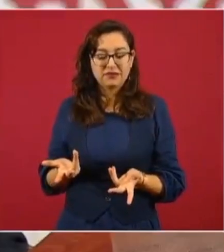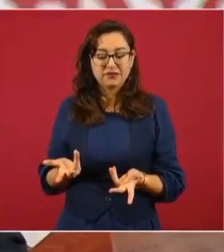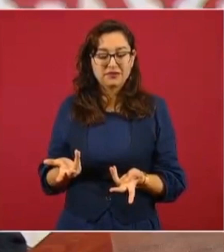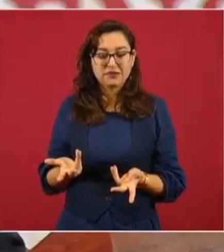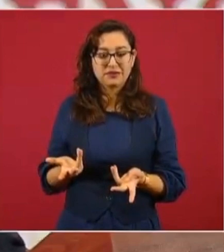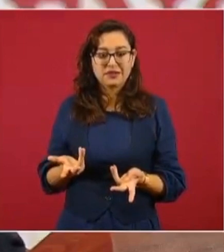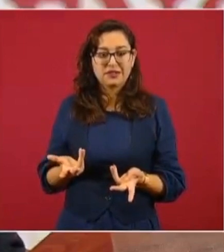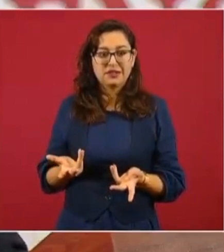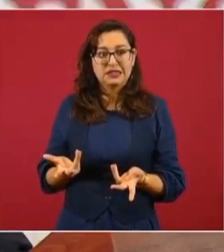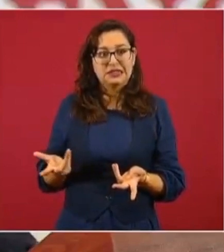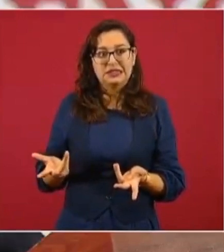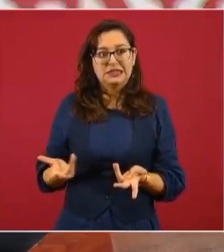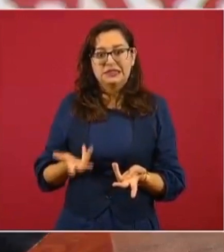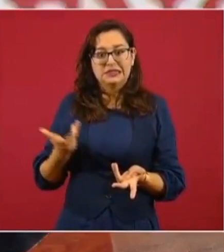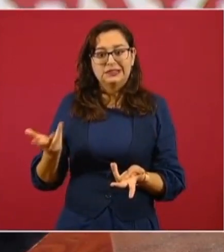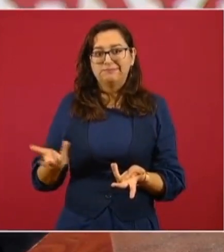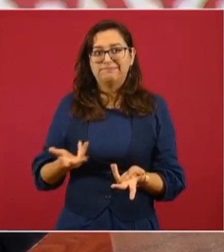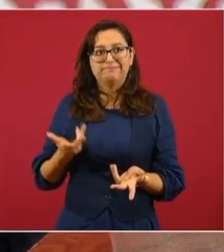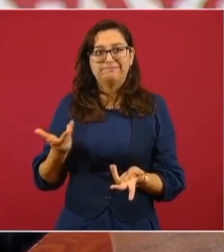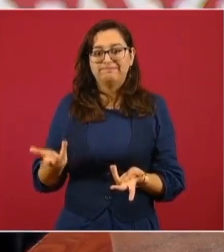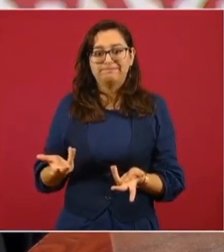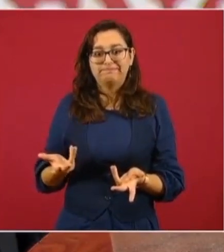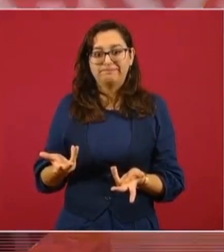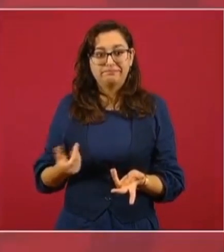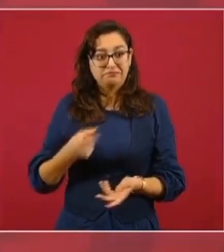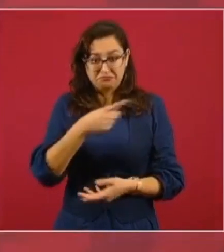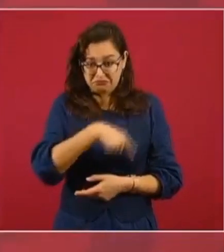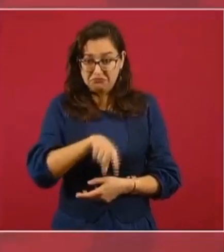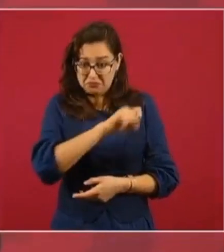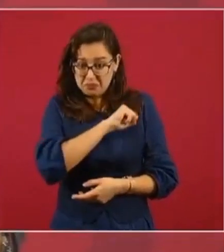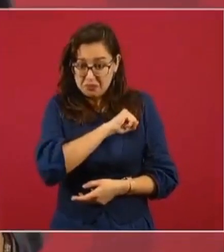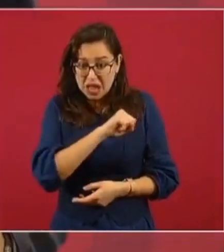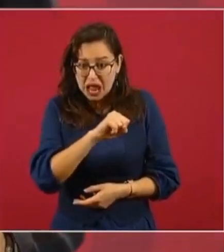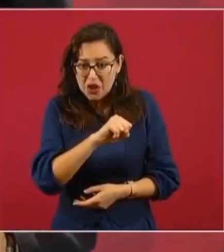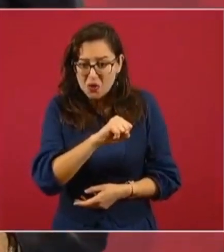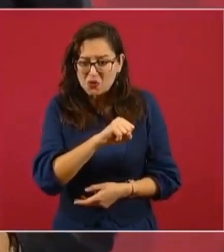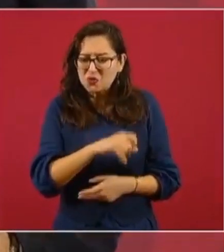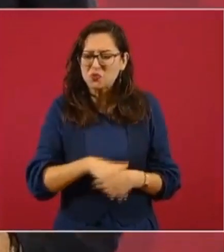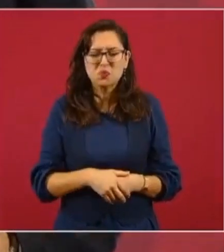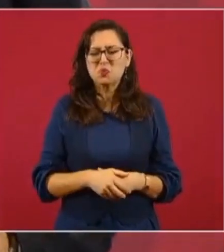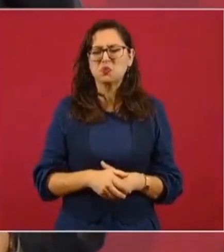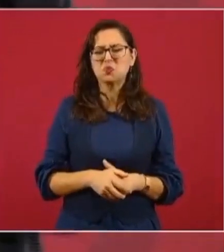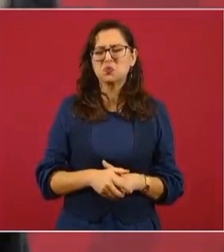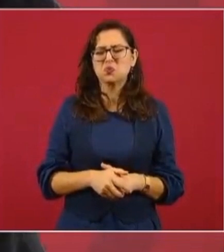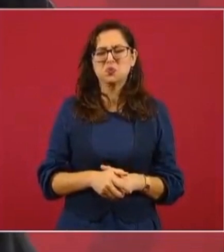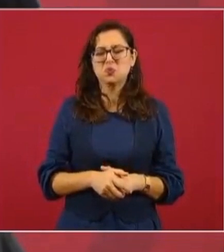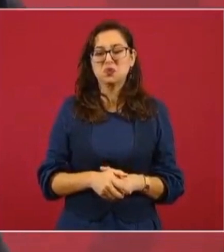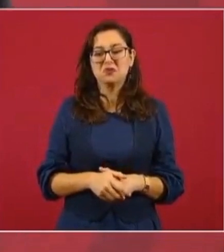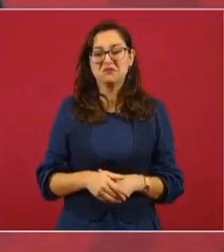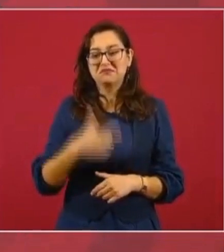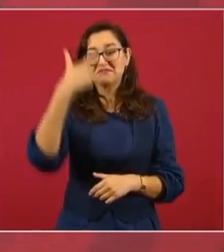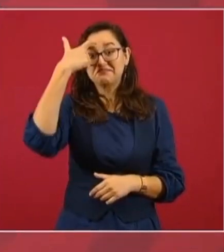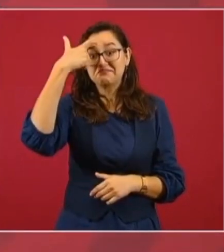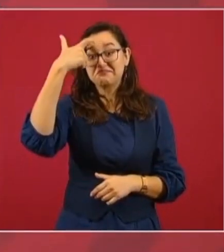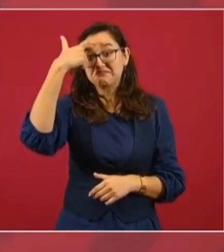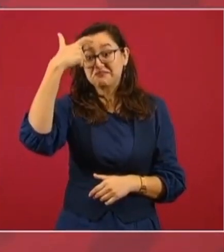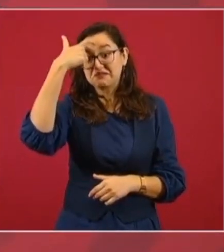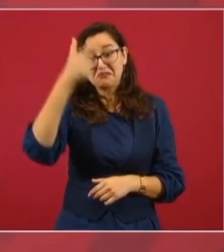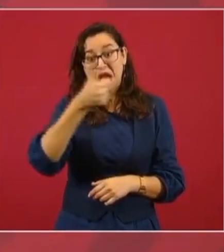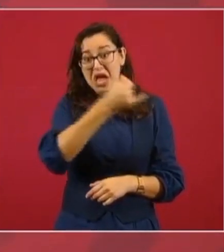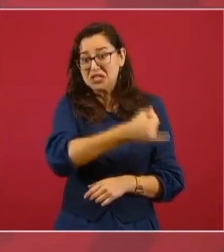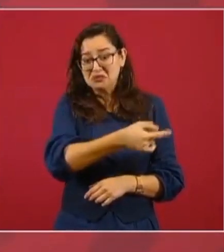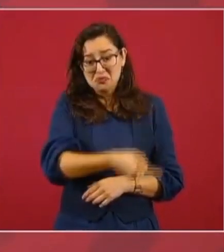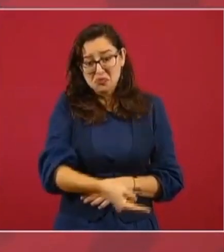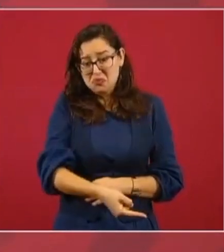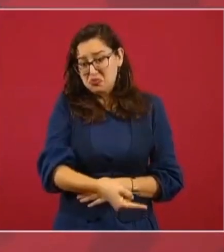vamos a decir, de mala fe, era una mentalidad que prevalecía.